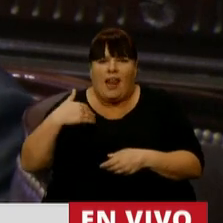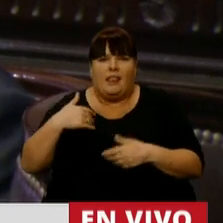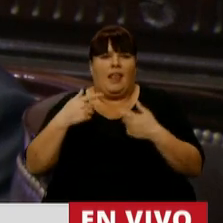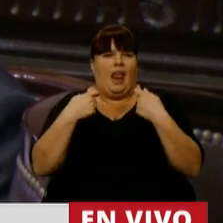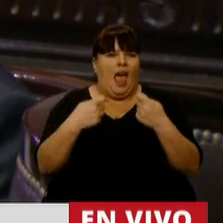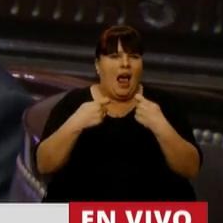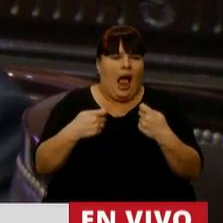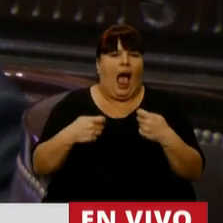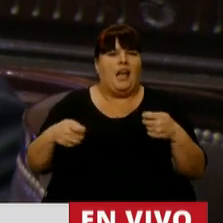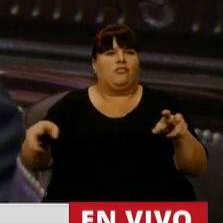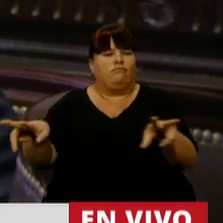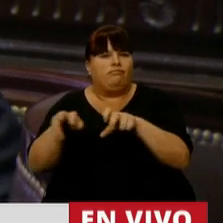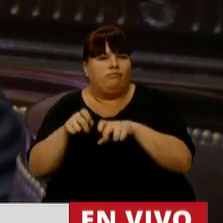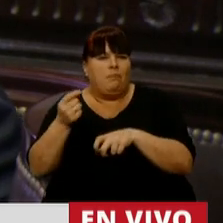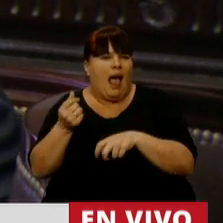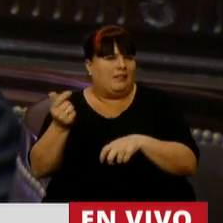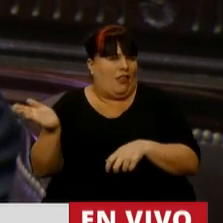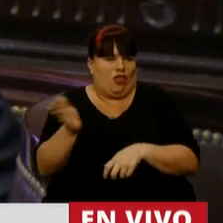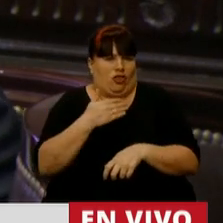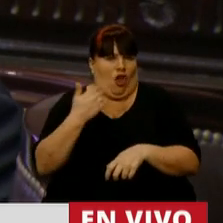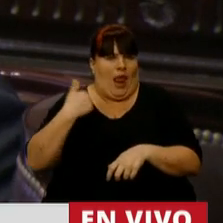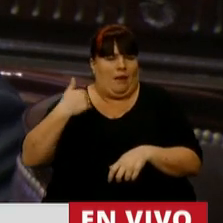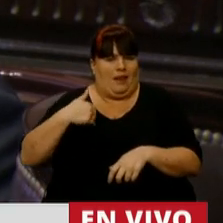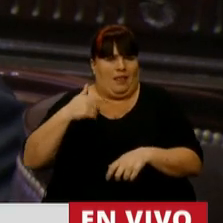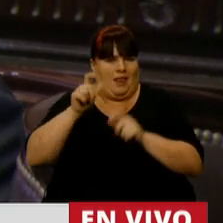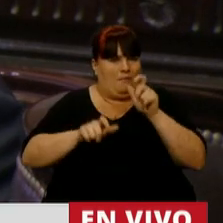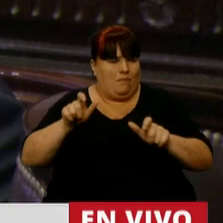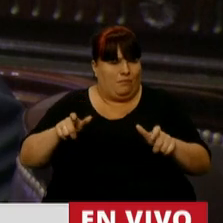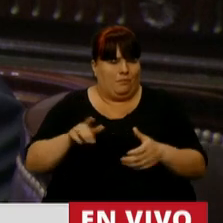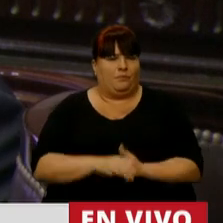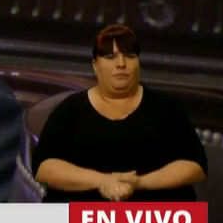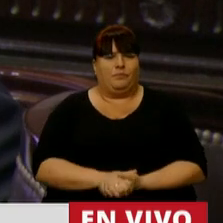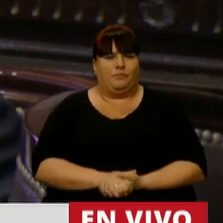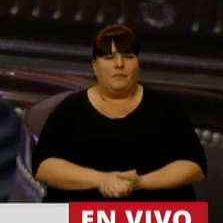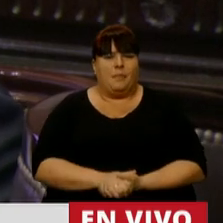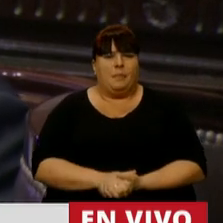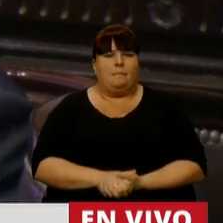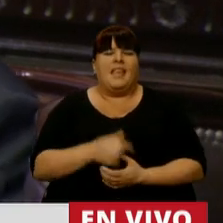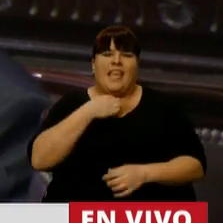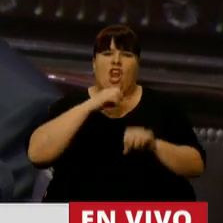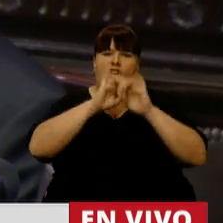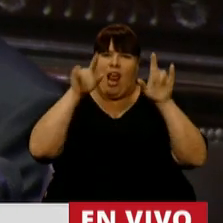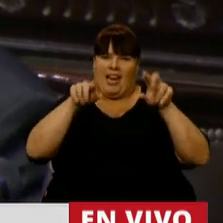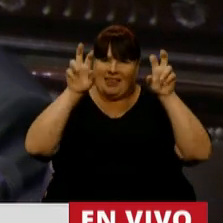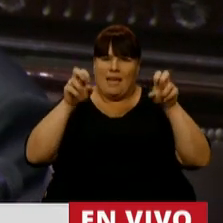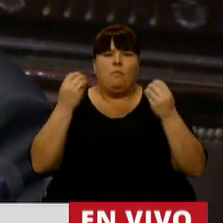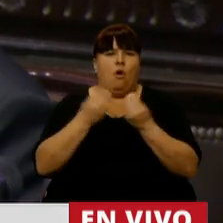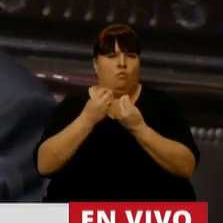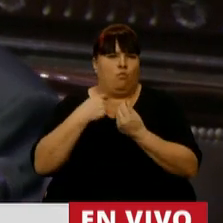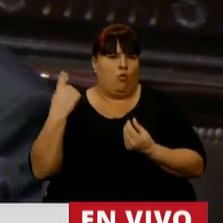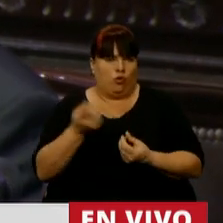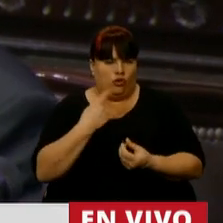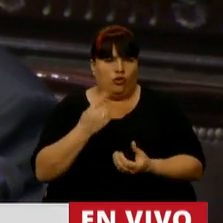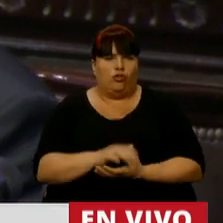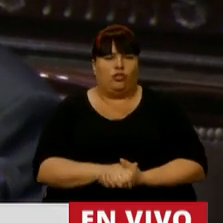gasto de los recursos de todos los argentinos. Y quiero ser claro en este concepto porque somos muchos